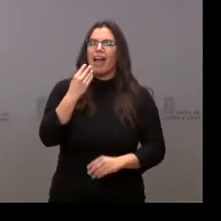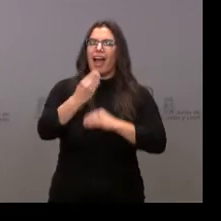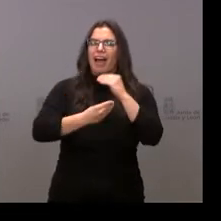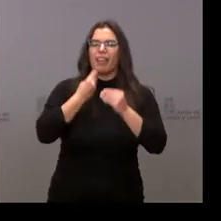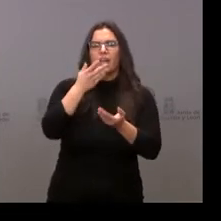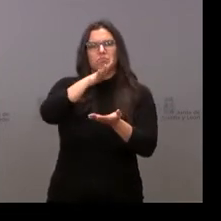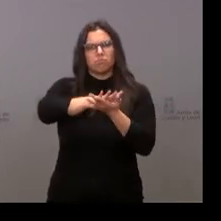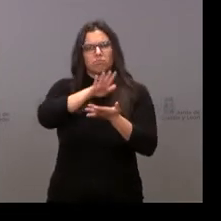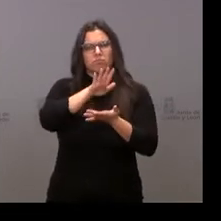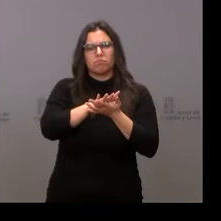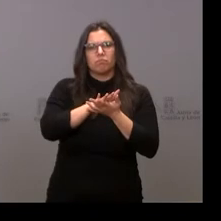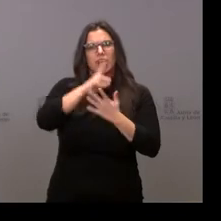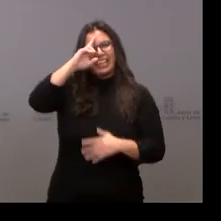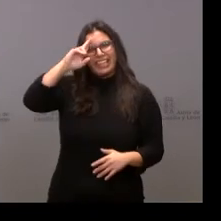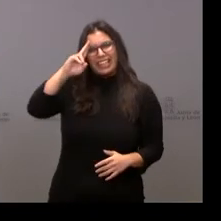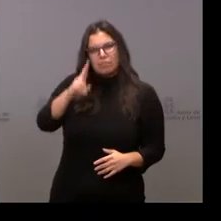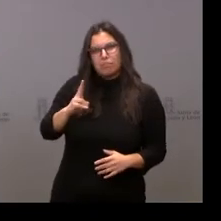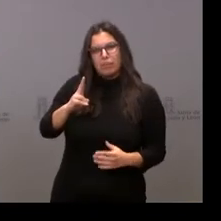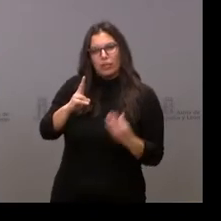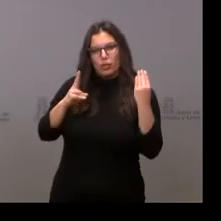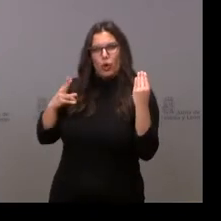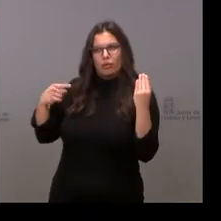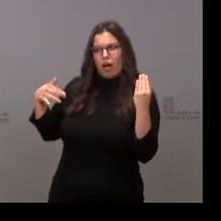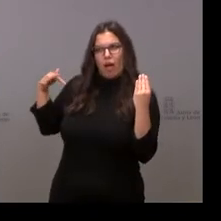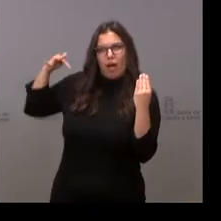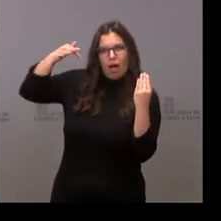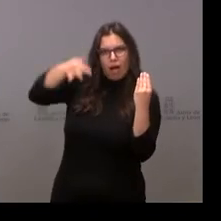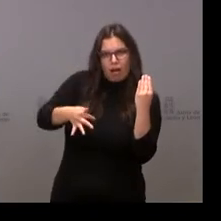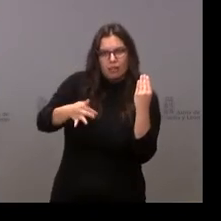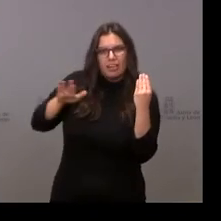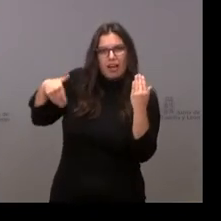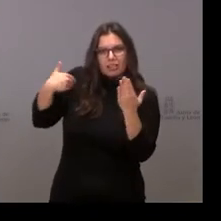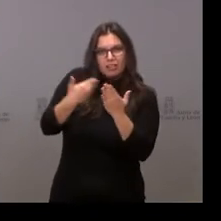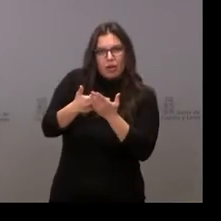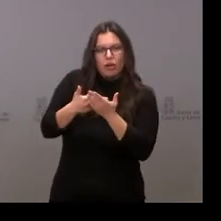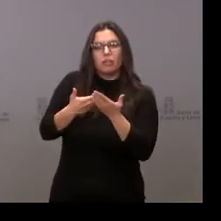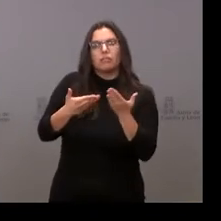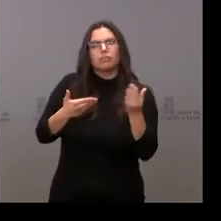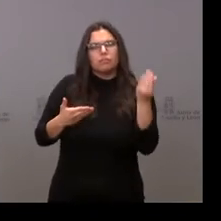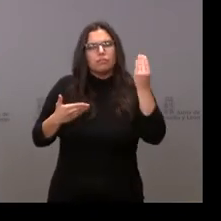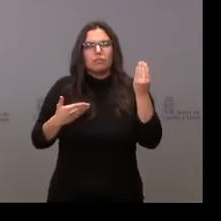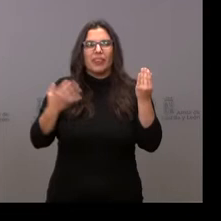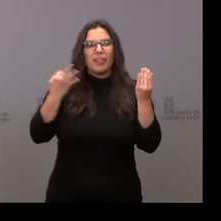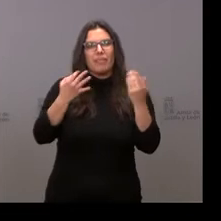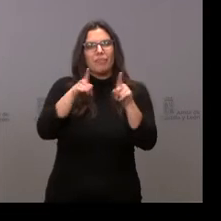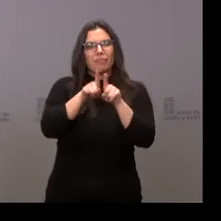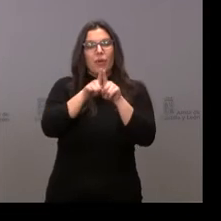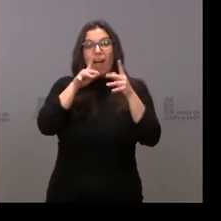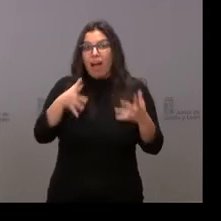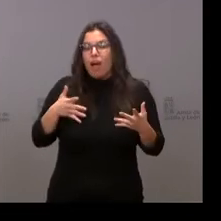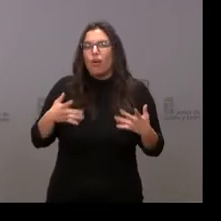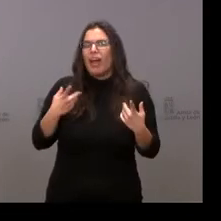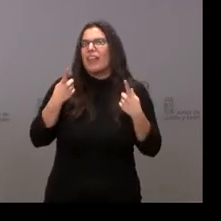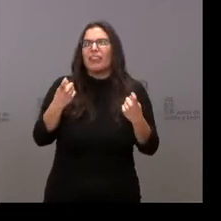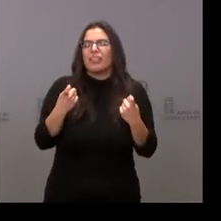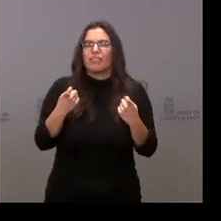desde el respeto a la herencia asumida. Y yo creo que más bien lo que necesitamos en estos momentos es